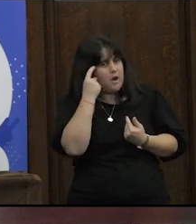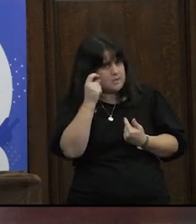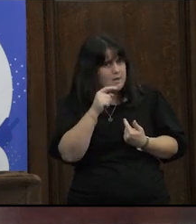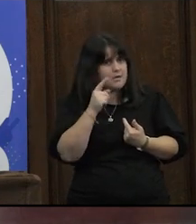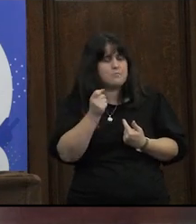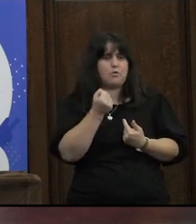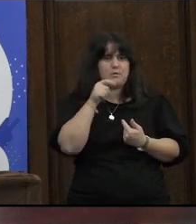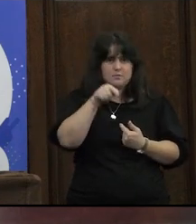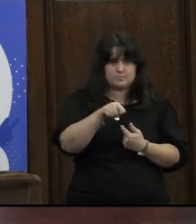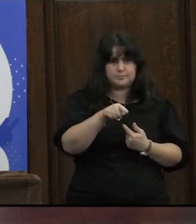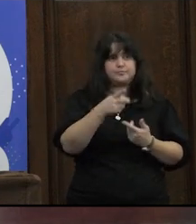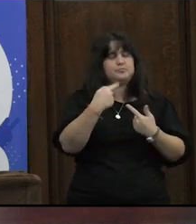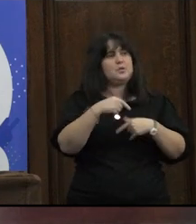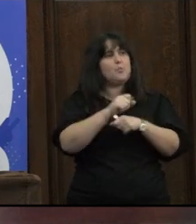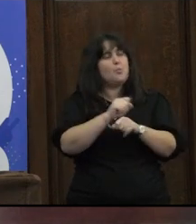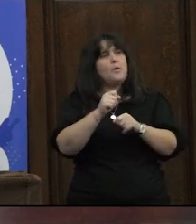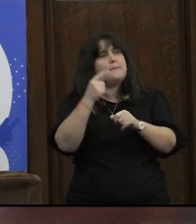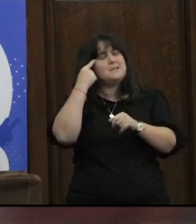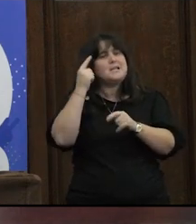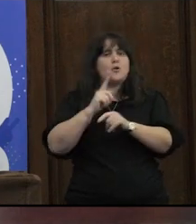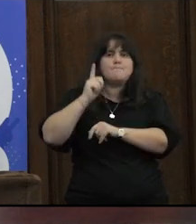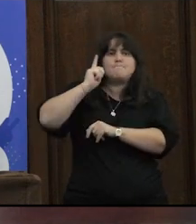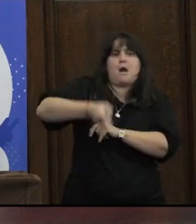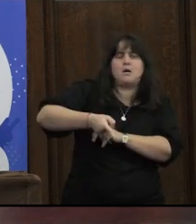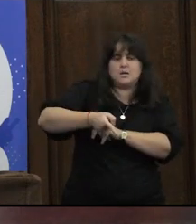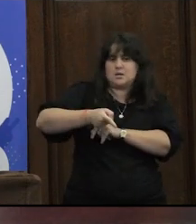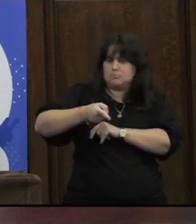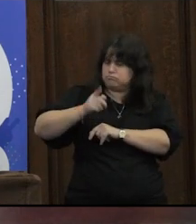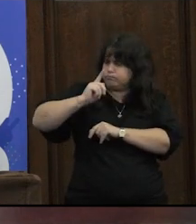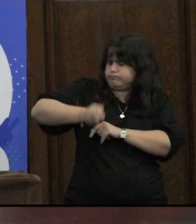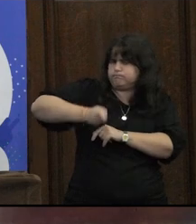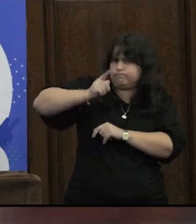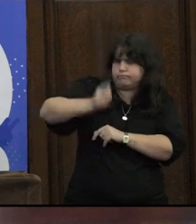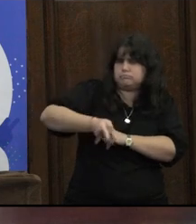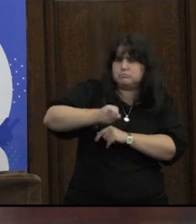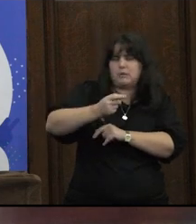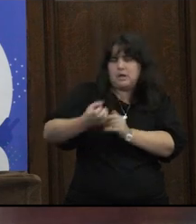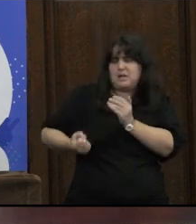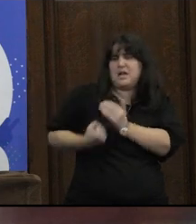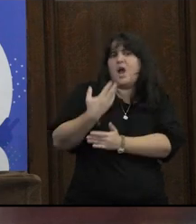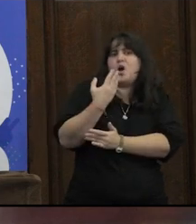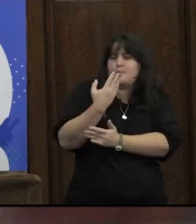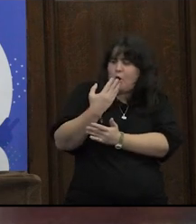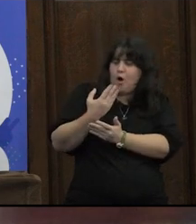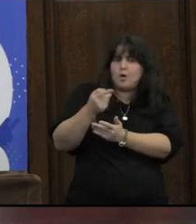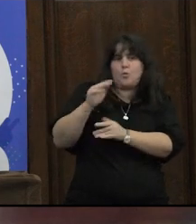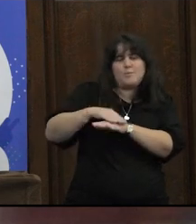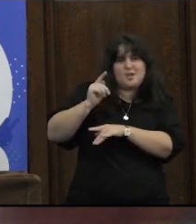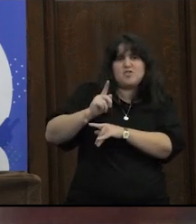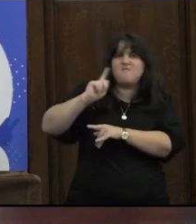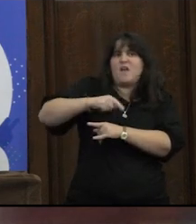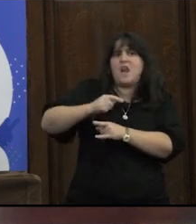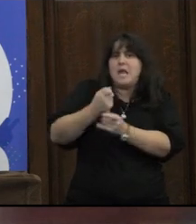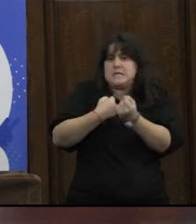por un lado podríamos pensar que son mandatos imperativos generadores de nuevas ansiedades ¿no?